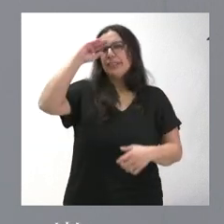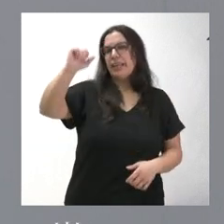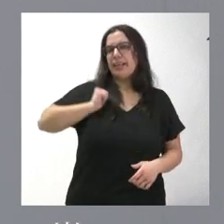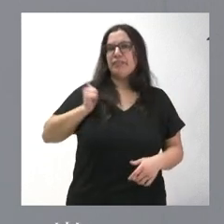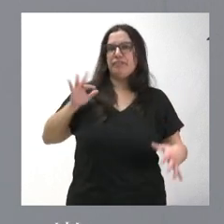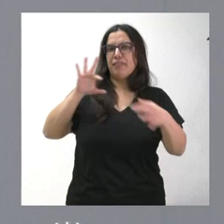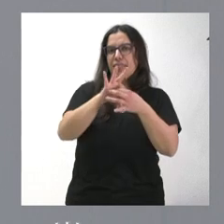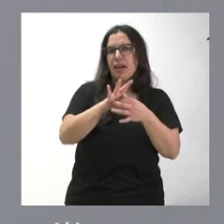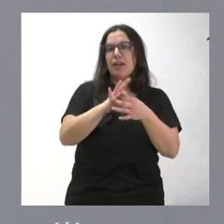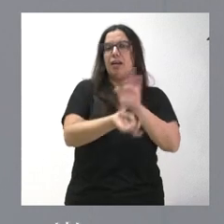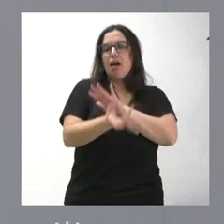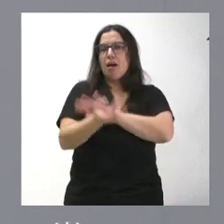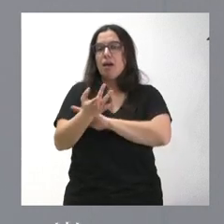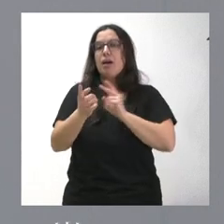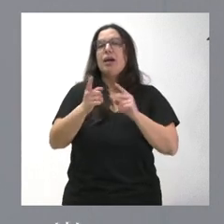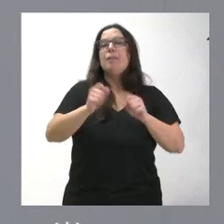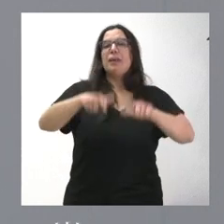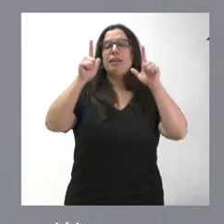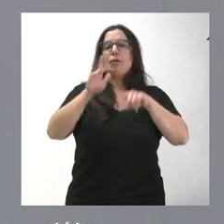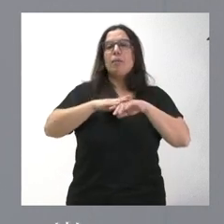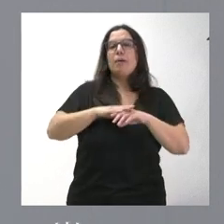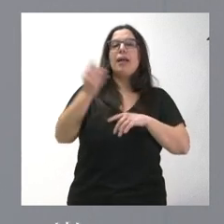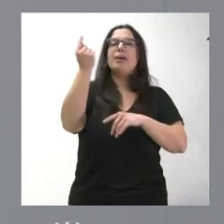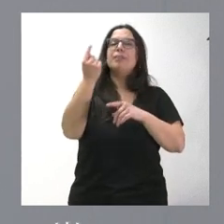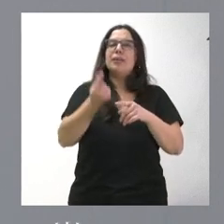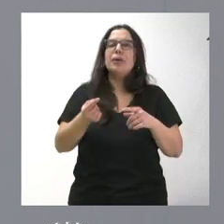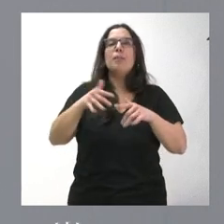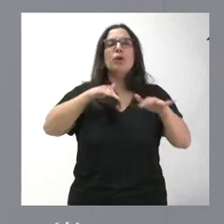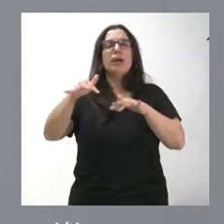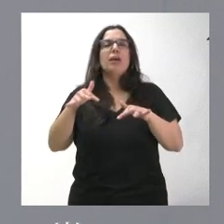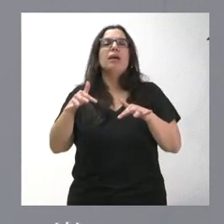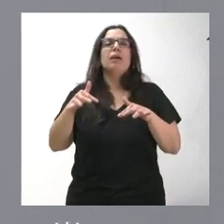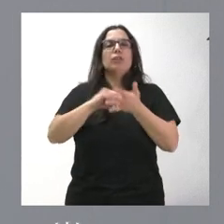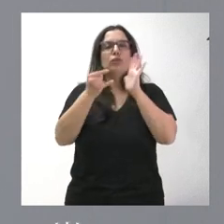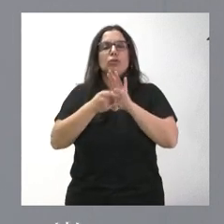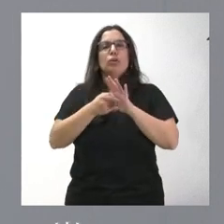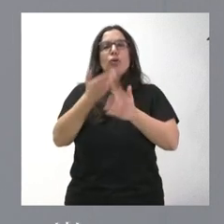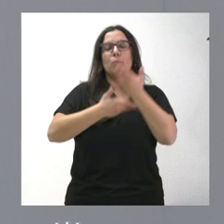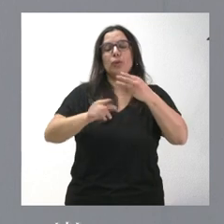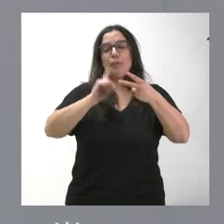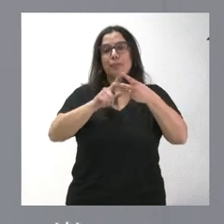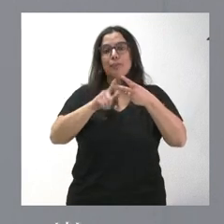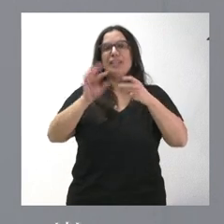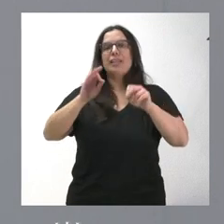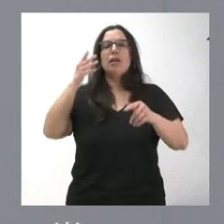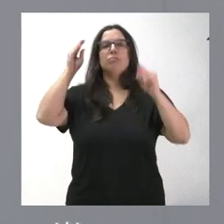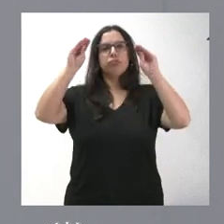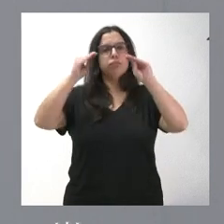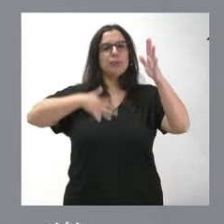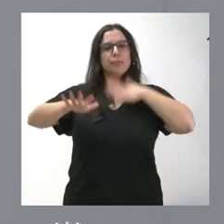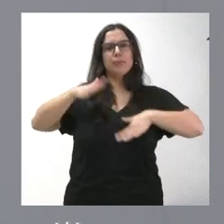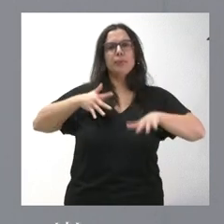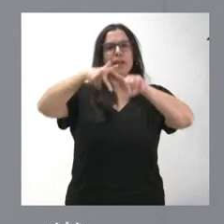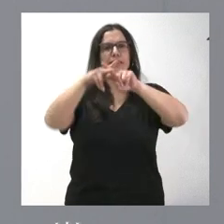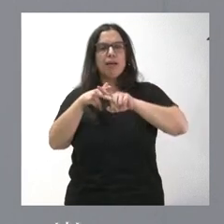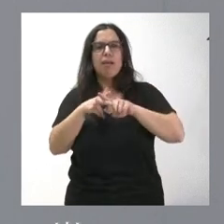artificial generativa y una plataforma para el desarrollo de proyectos animados colaborativos. Un segundo programa de capacitación, impartición de talleres,